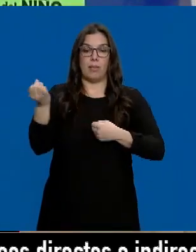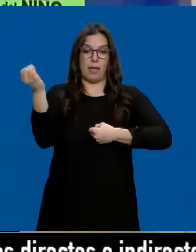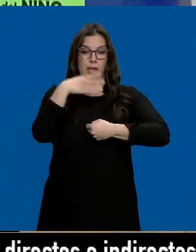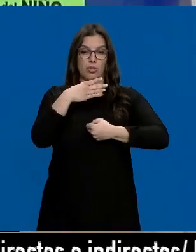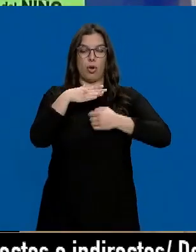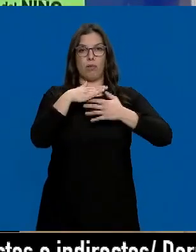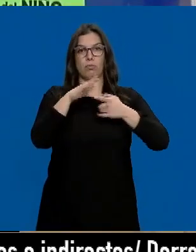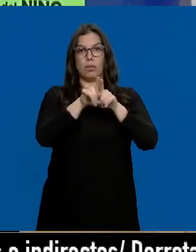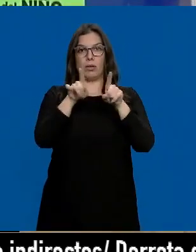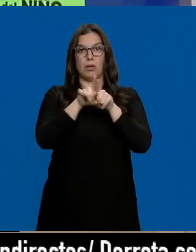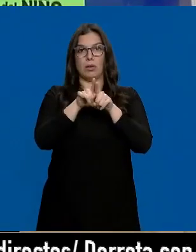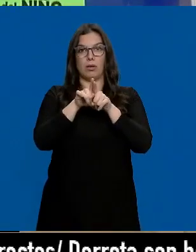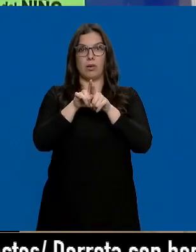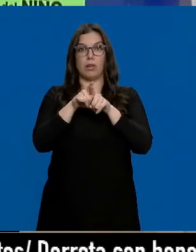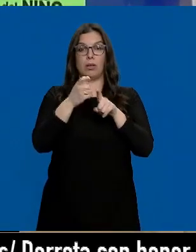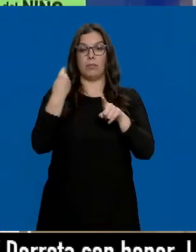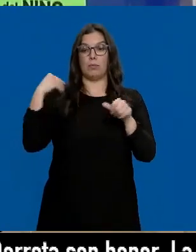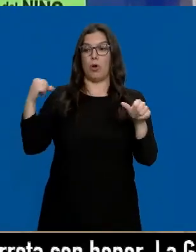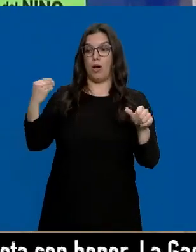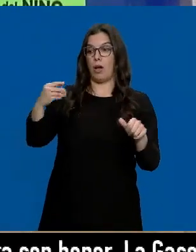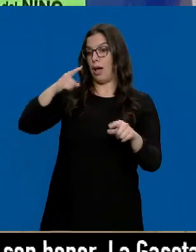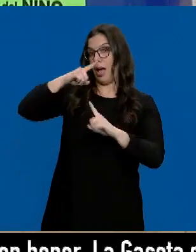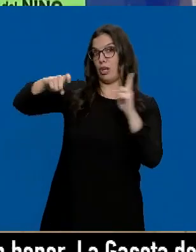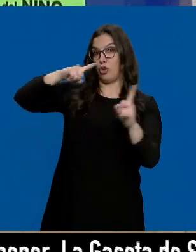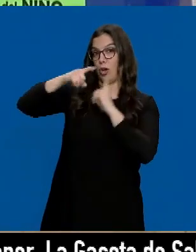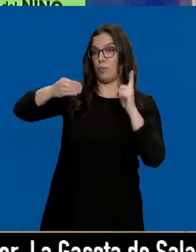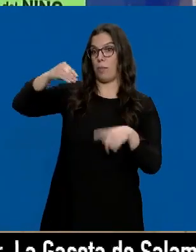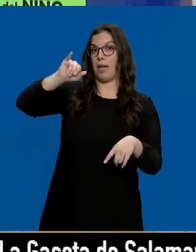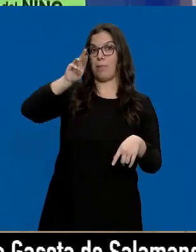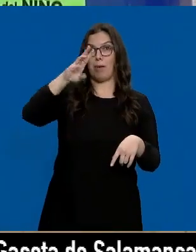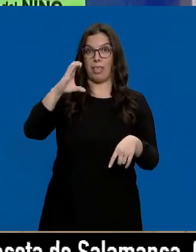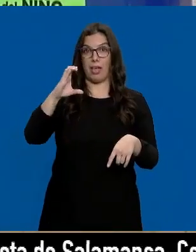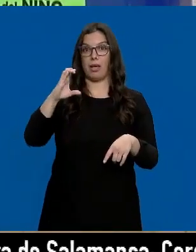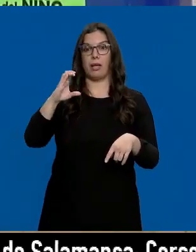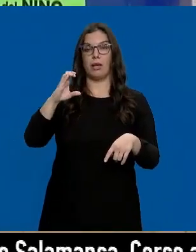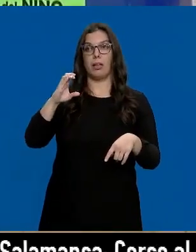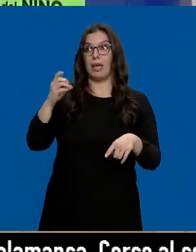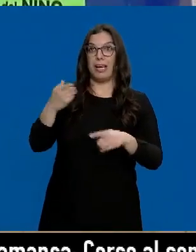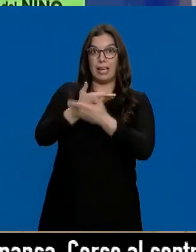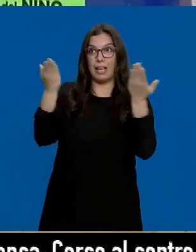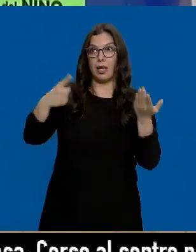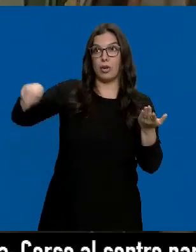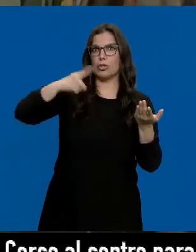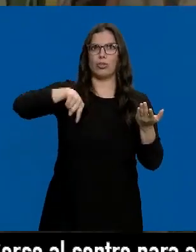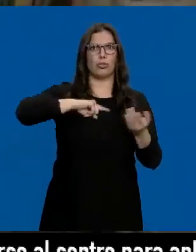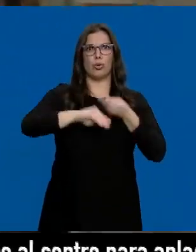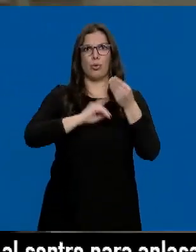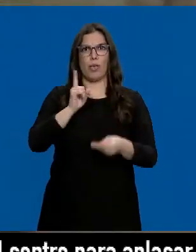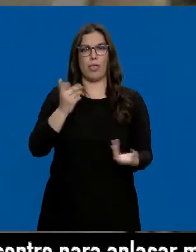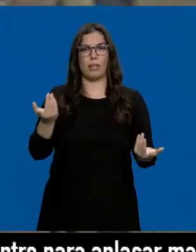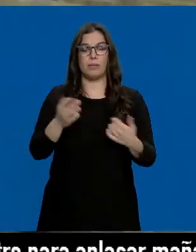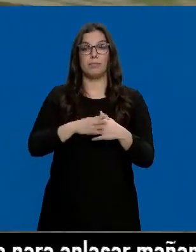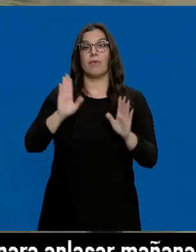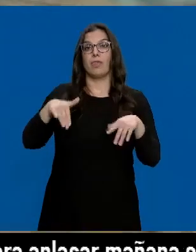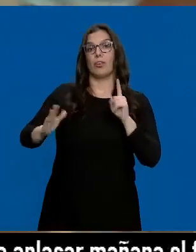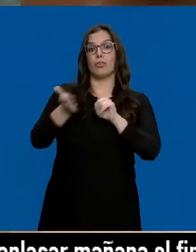a un incremento como es el IPC, que es general para todos, a nosotros no se nos está repercutiendo. Y conseguir